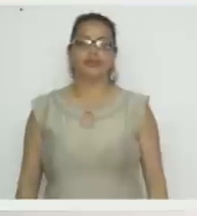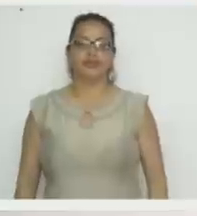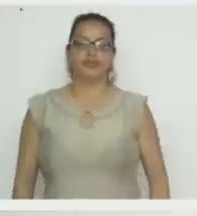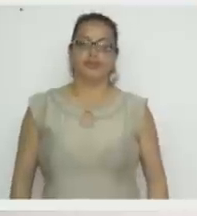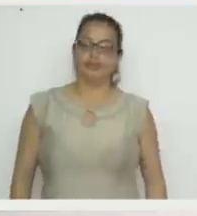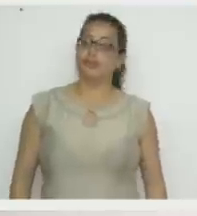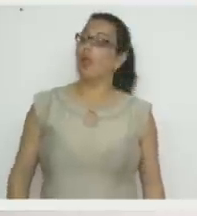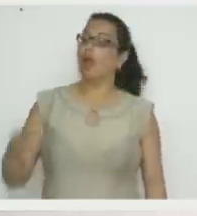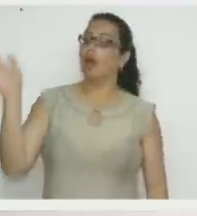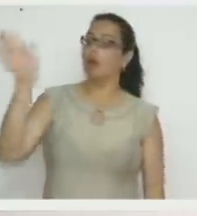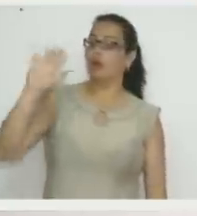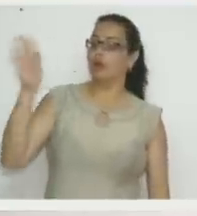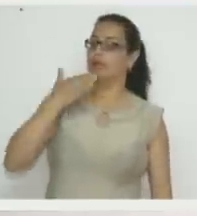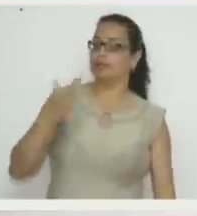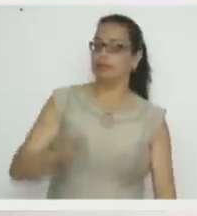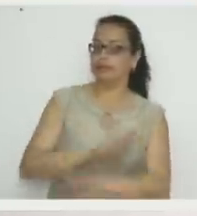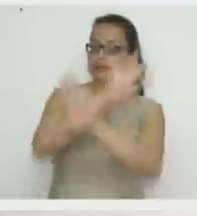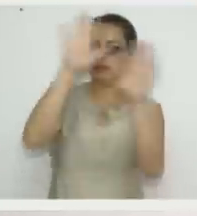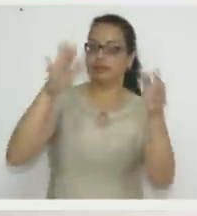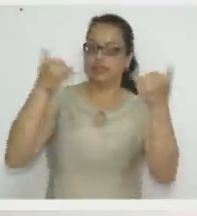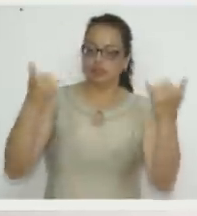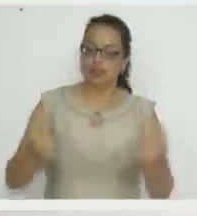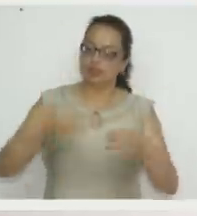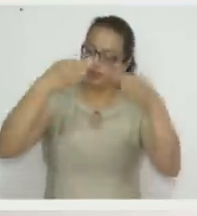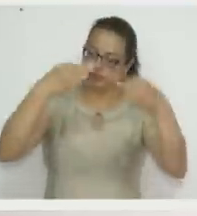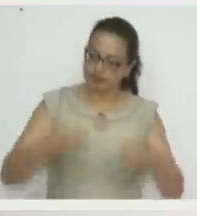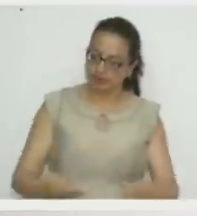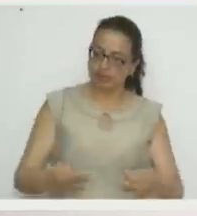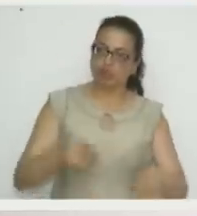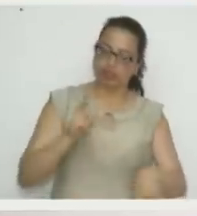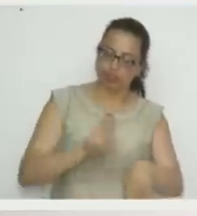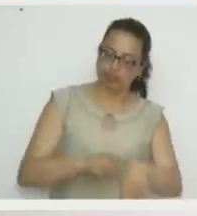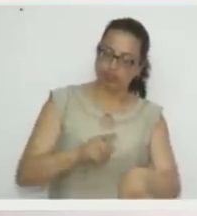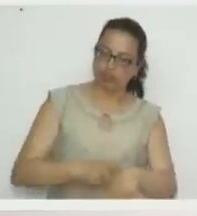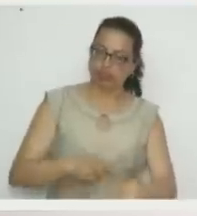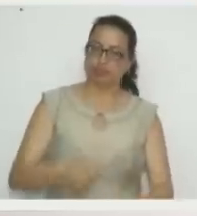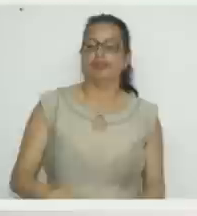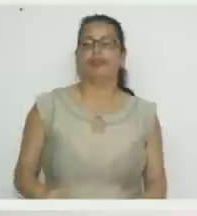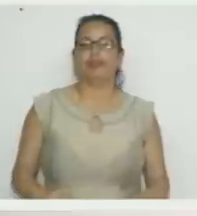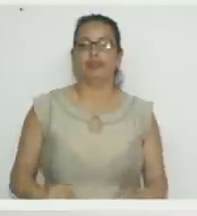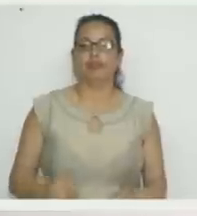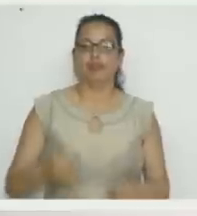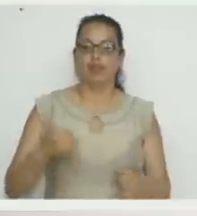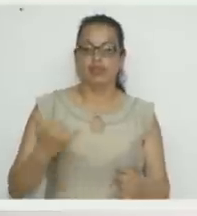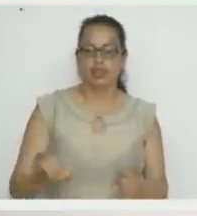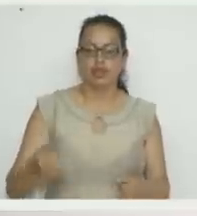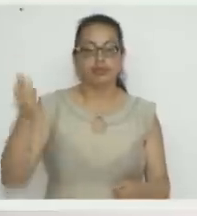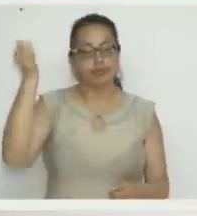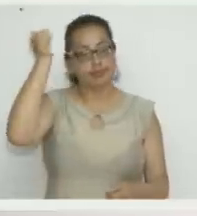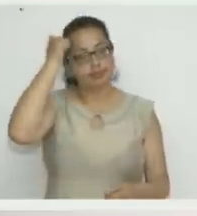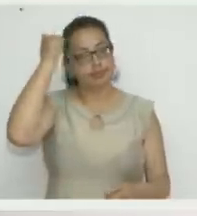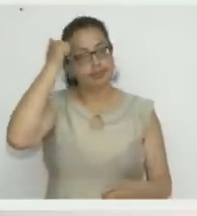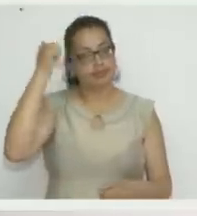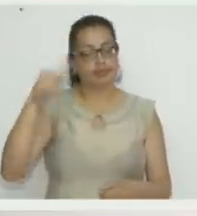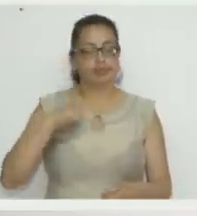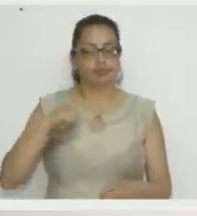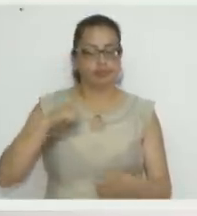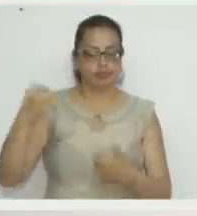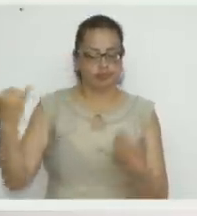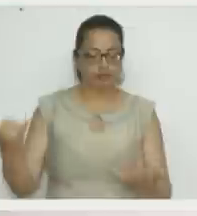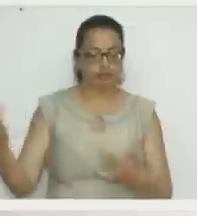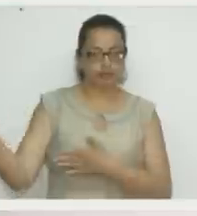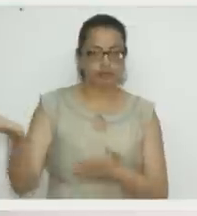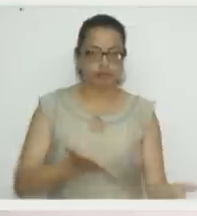Hola, muy buenos días. Aquí cumpliendo esta cita con todos ustedes, con un proyecto maravilloso. Ya viene amor y amistad para que ustedes estén